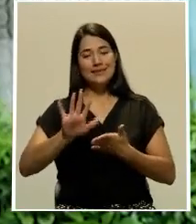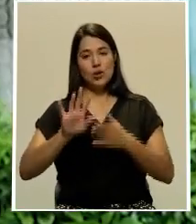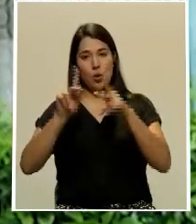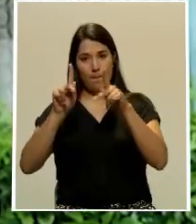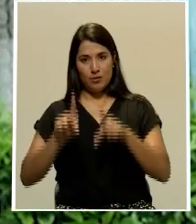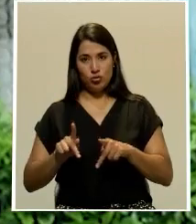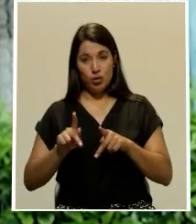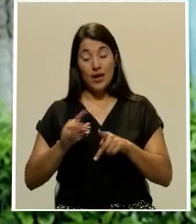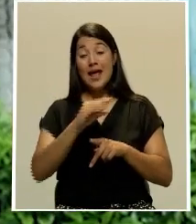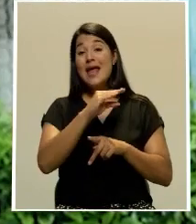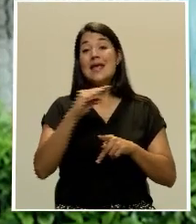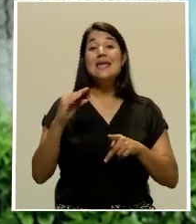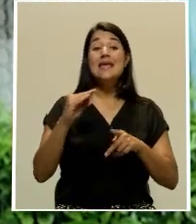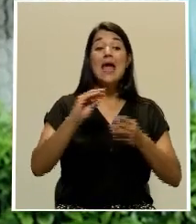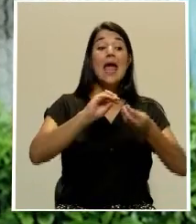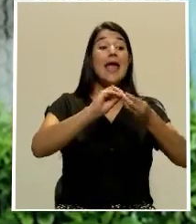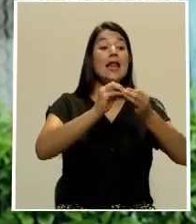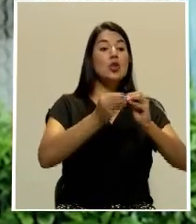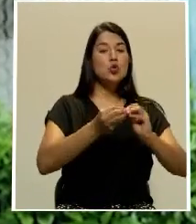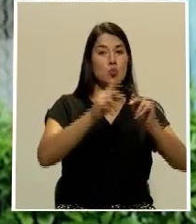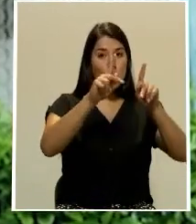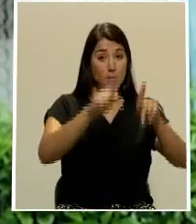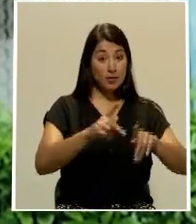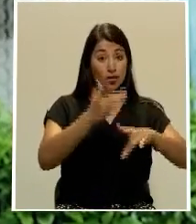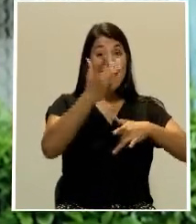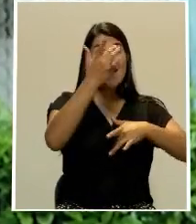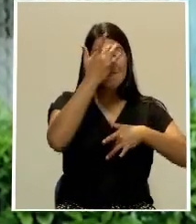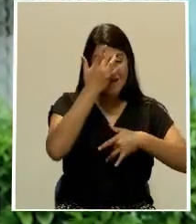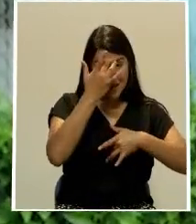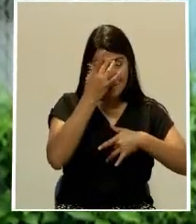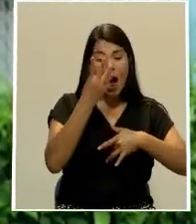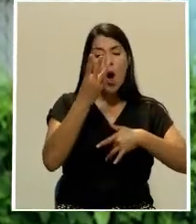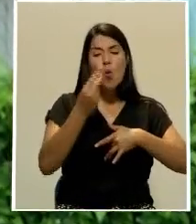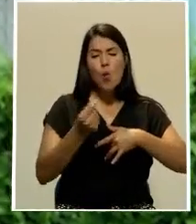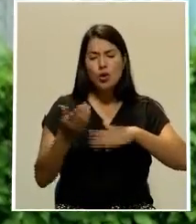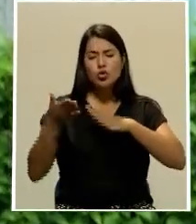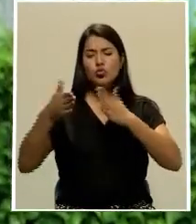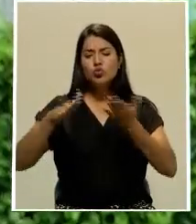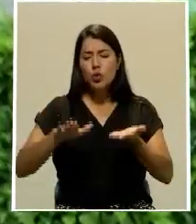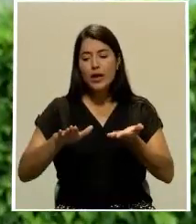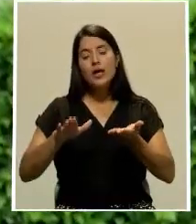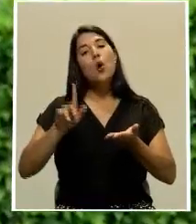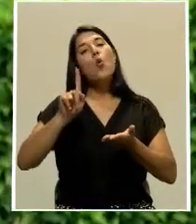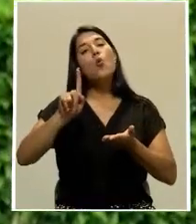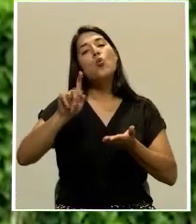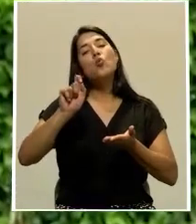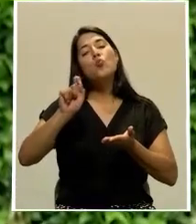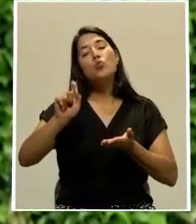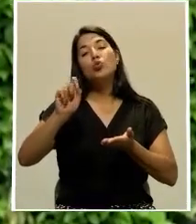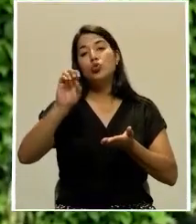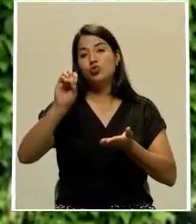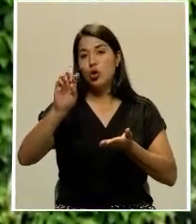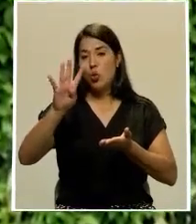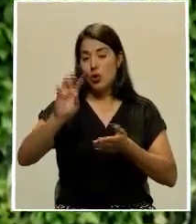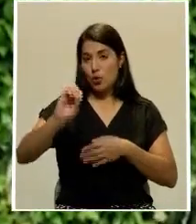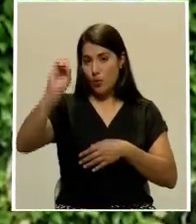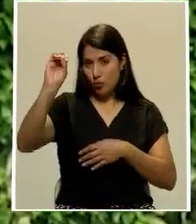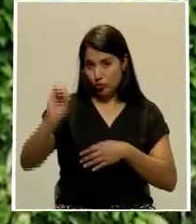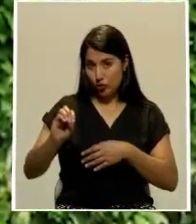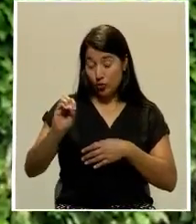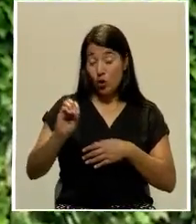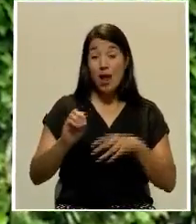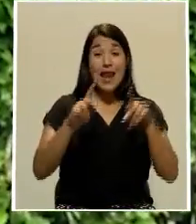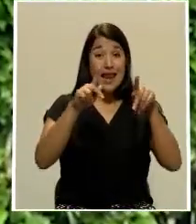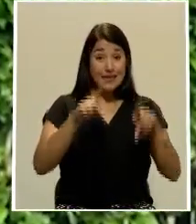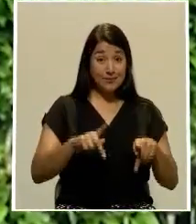decir de fallecidos con relación a la cantidad de contagiados por el virus, de 1,04%. En la población adulta